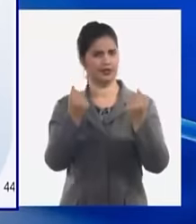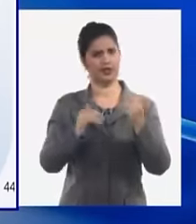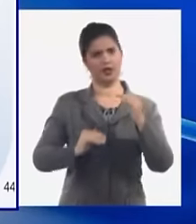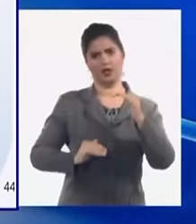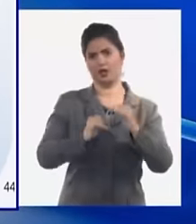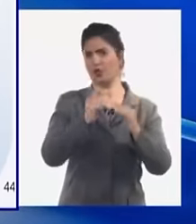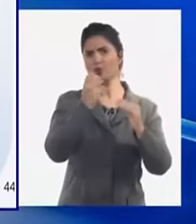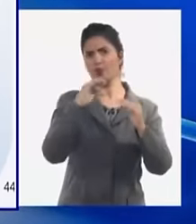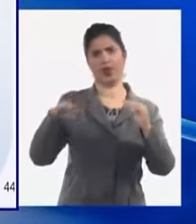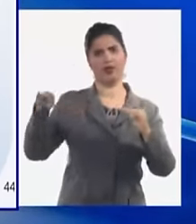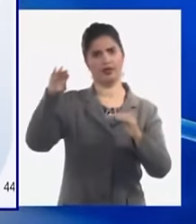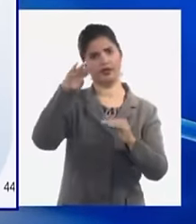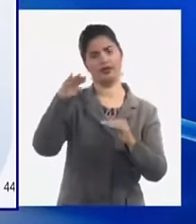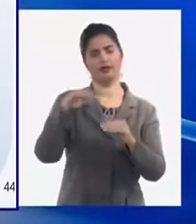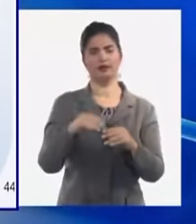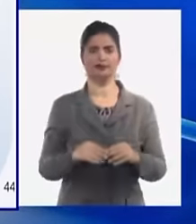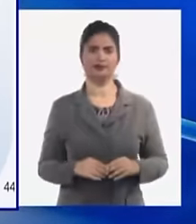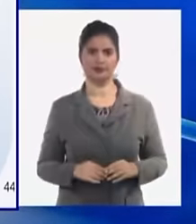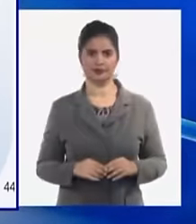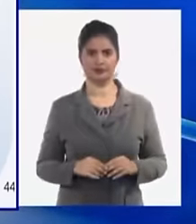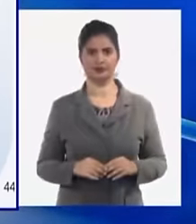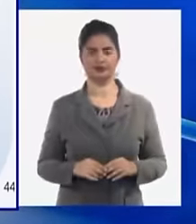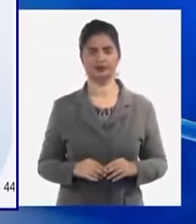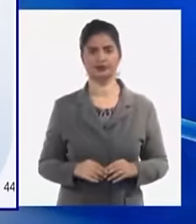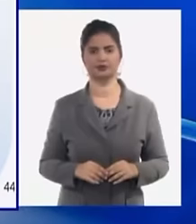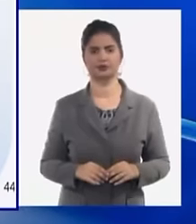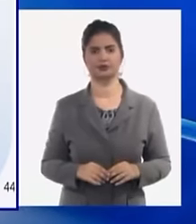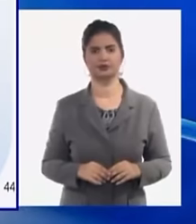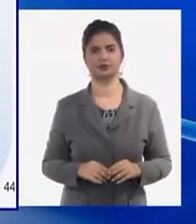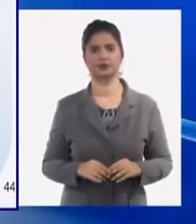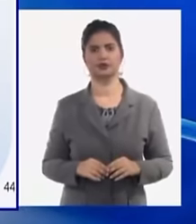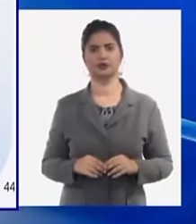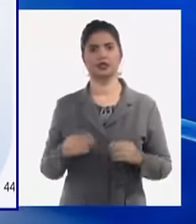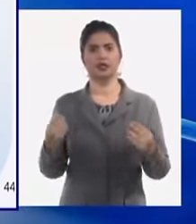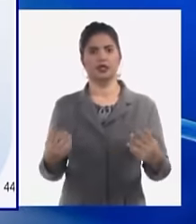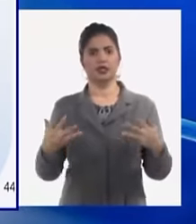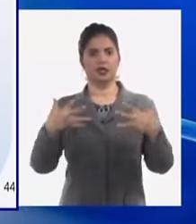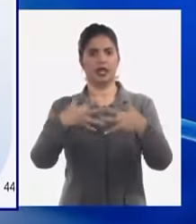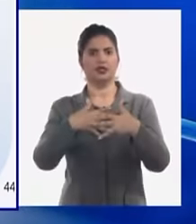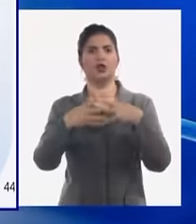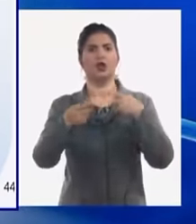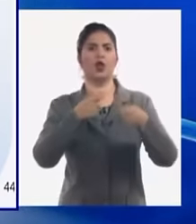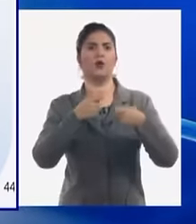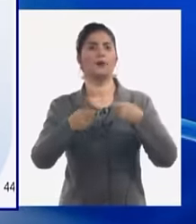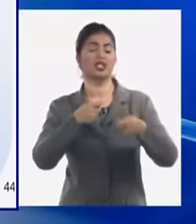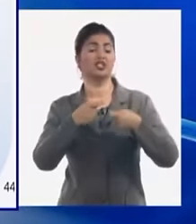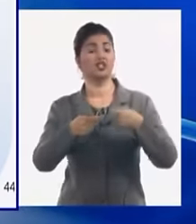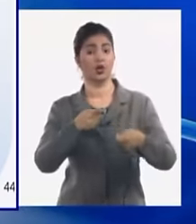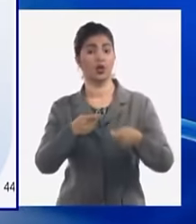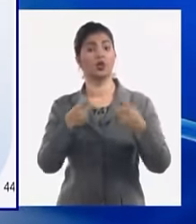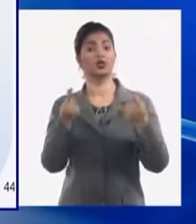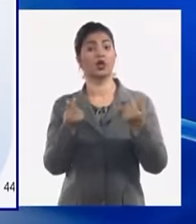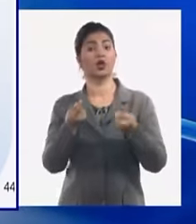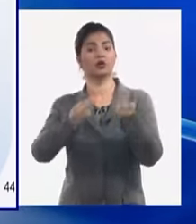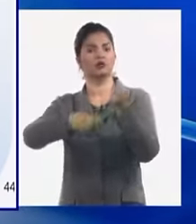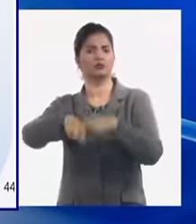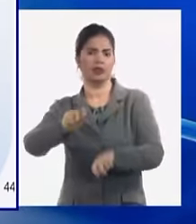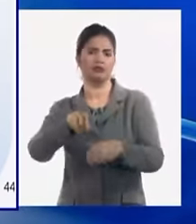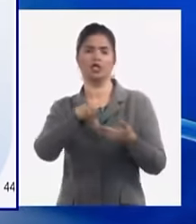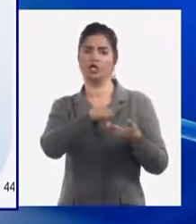la necesidad de perfeccionar esto por la incidencia que tiene en los precios finales de los productos y servicios